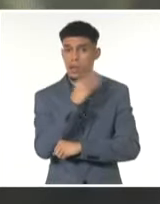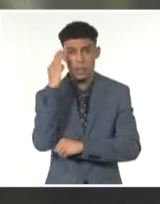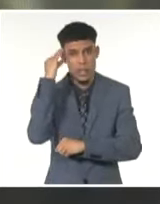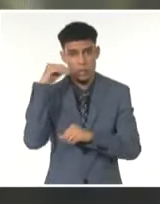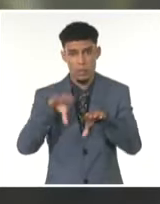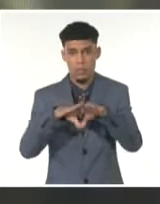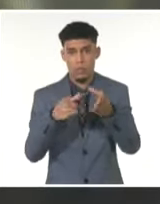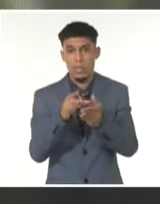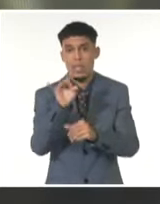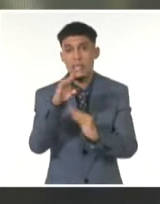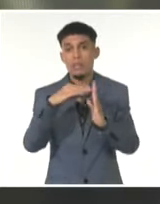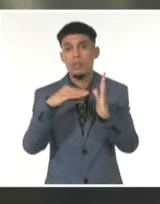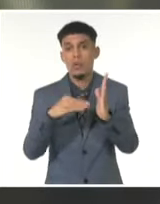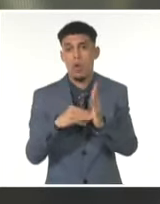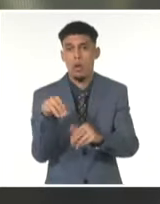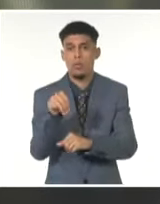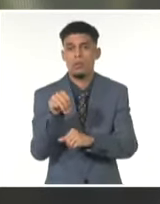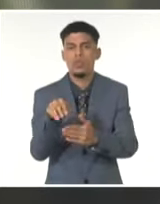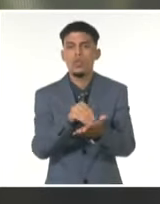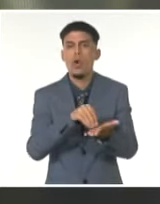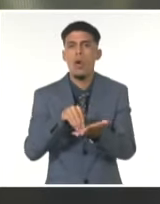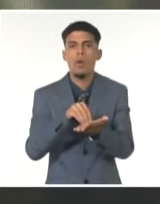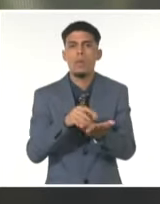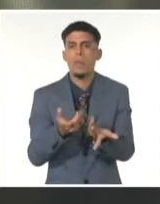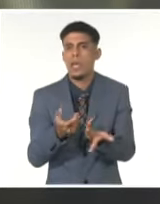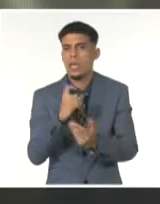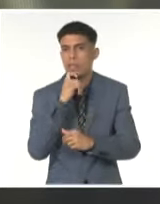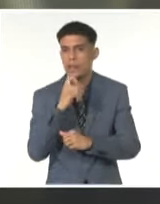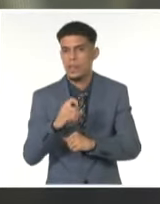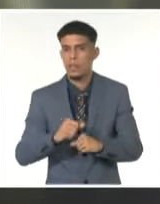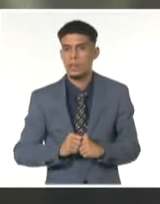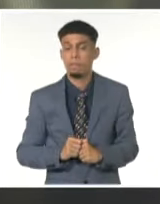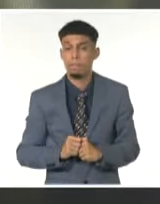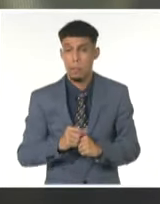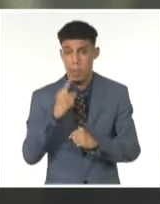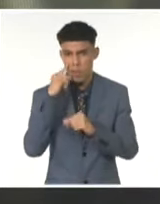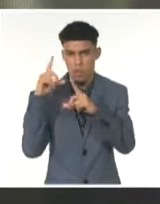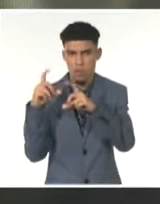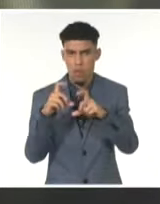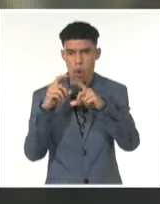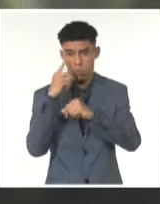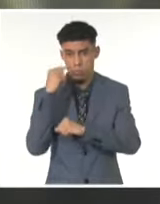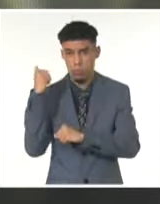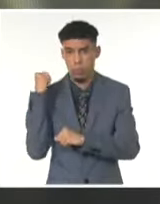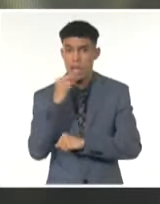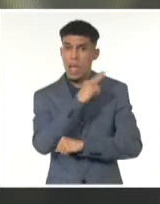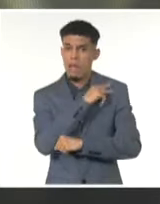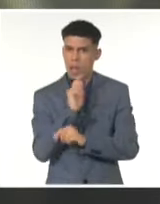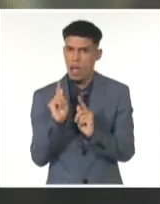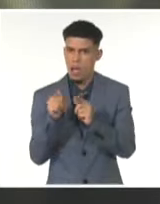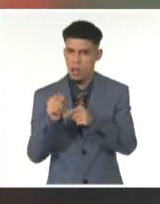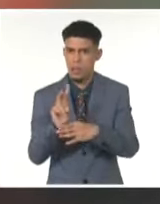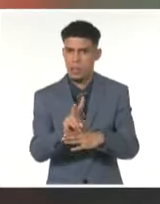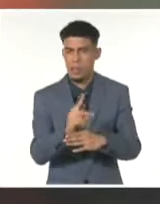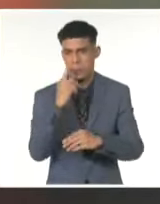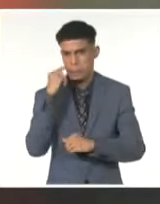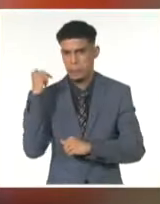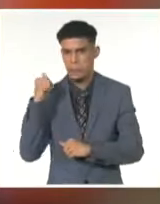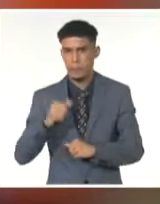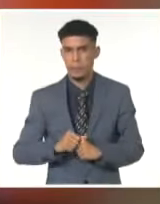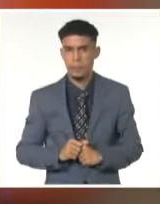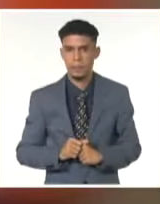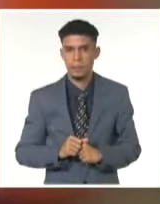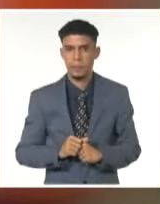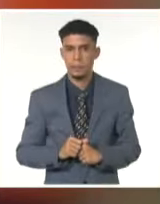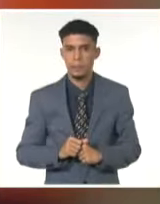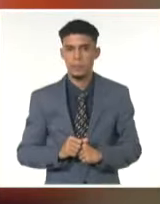millones de metros cúbicos a dónde habrían ido a parar. Pero tenemos imágenes. Las autoridades están allí en el embalse. Veamos. Este